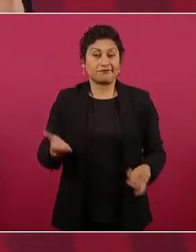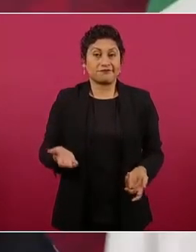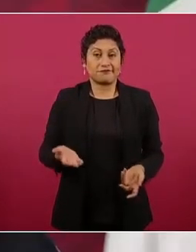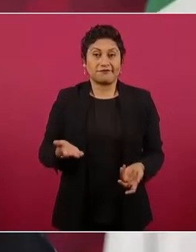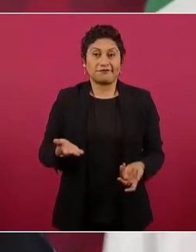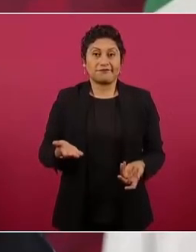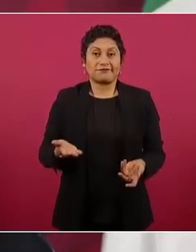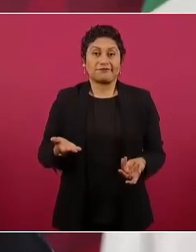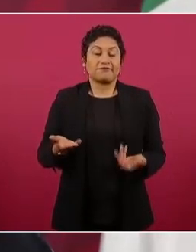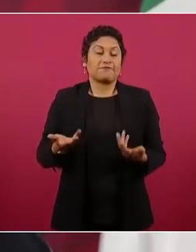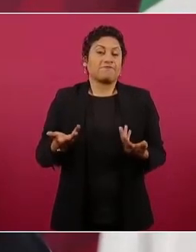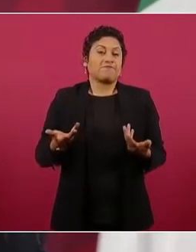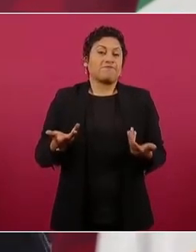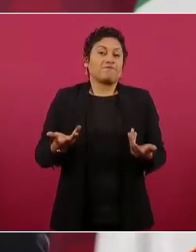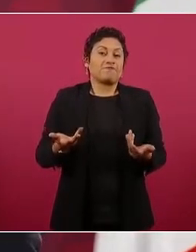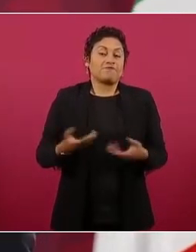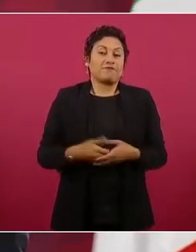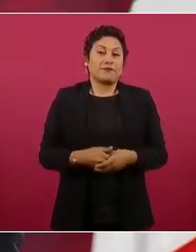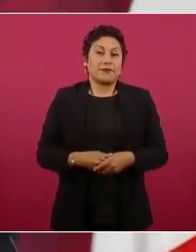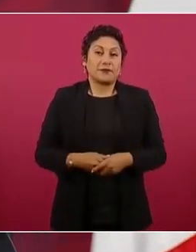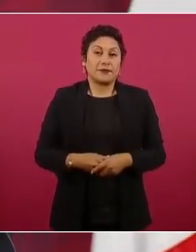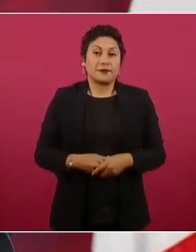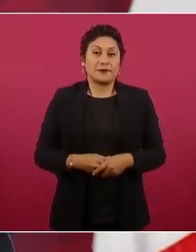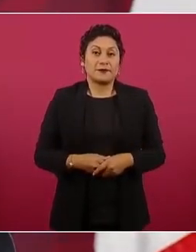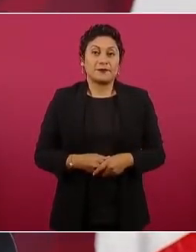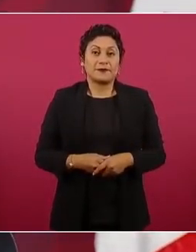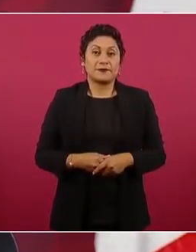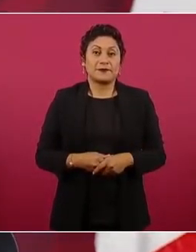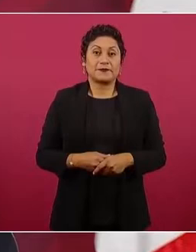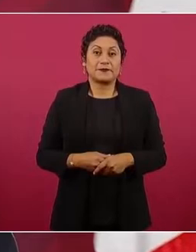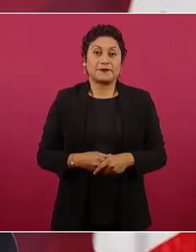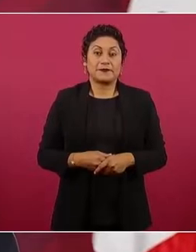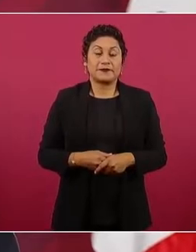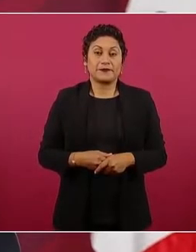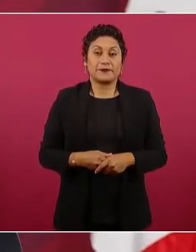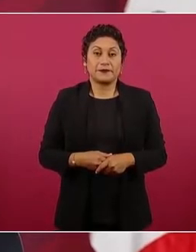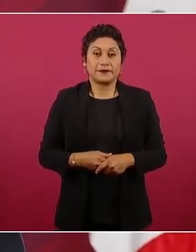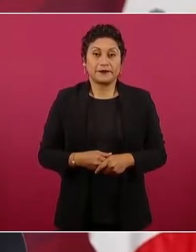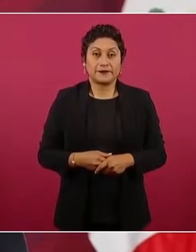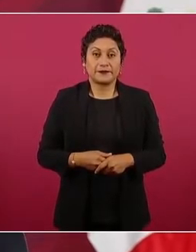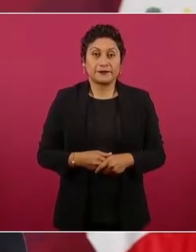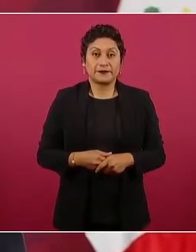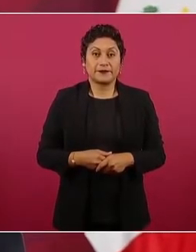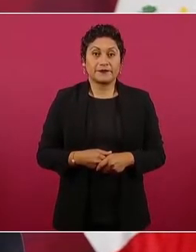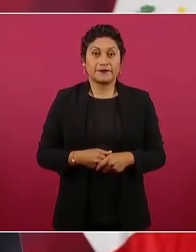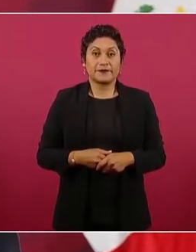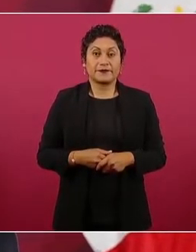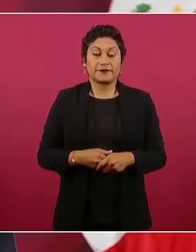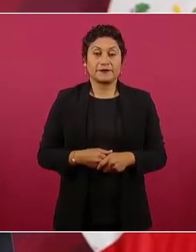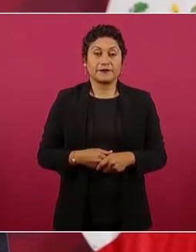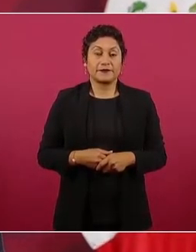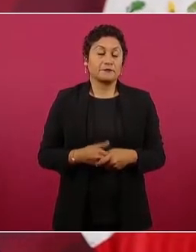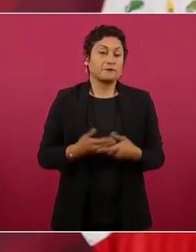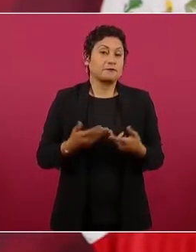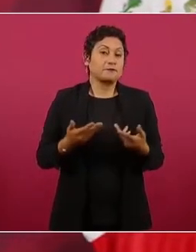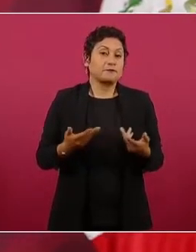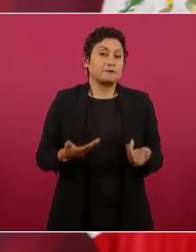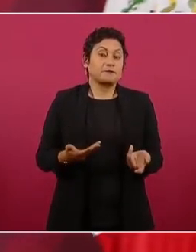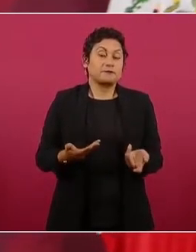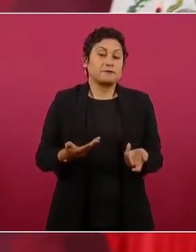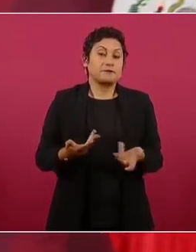buscaron